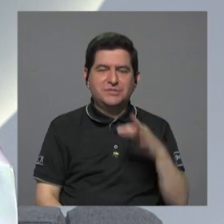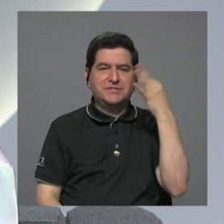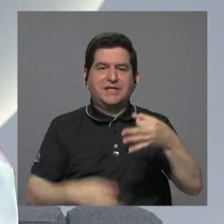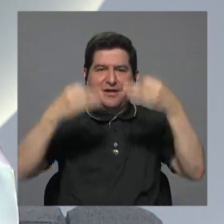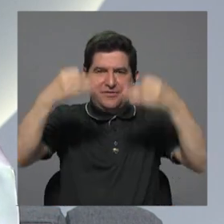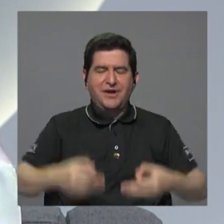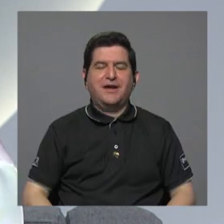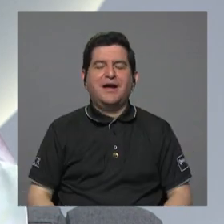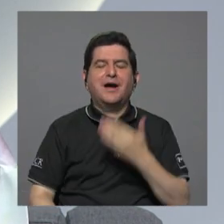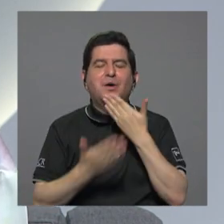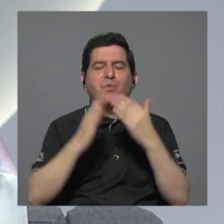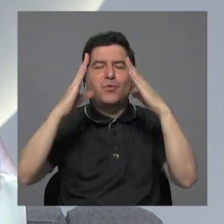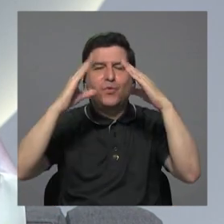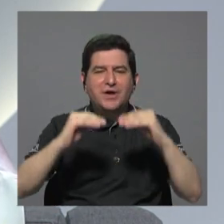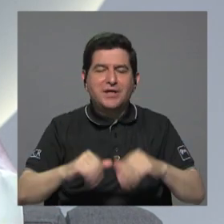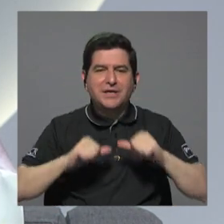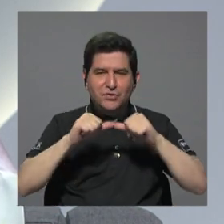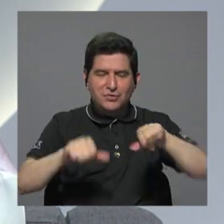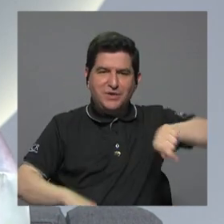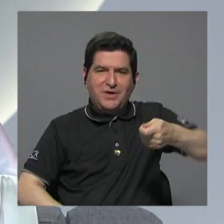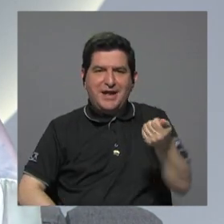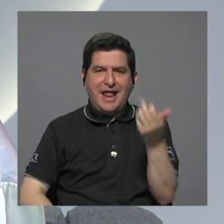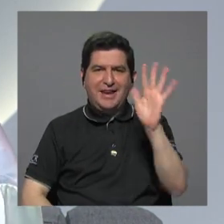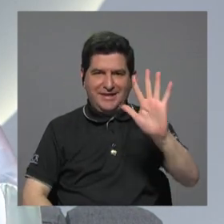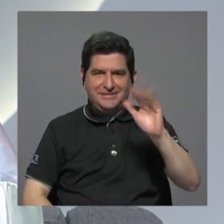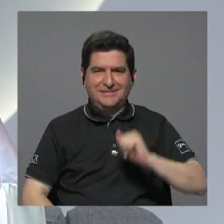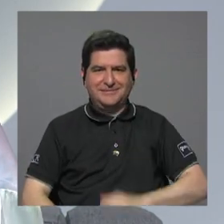que pasen muy buenas noches y quédense con Canal 15